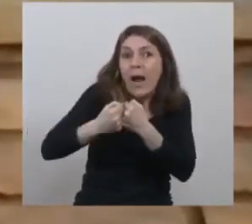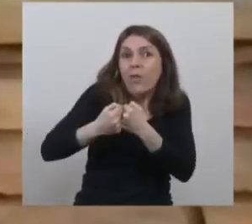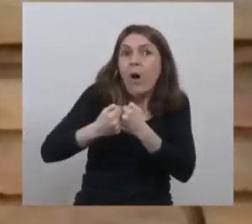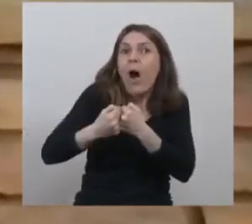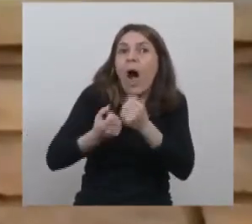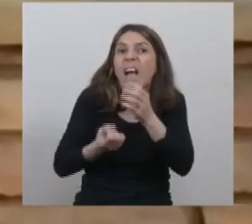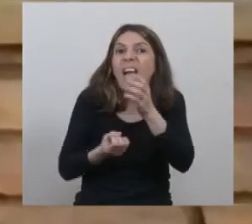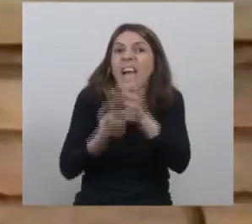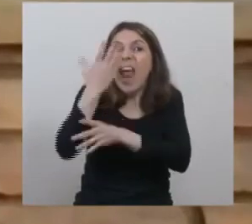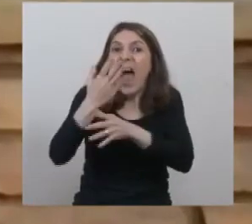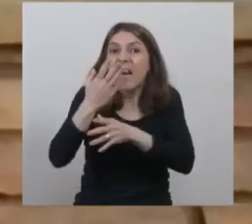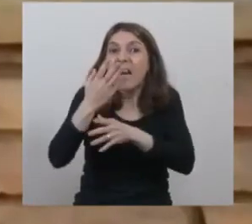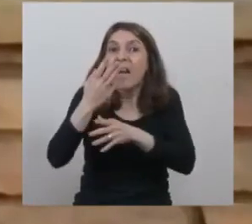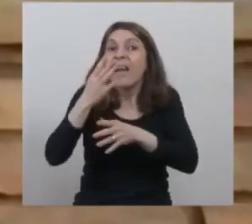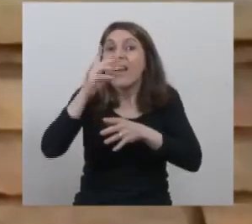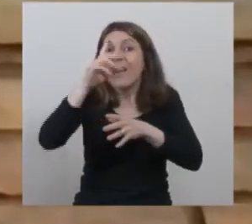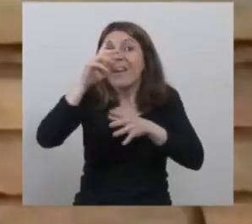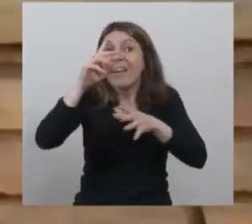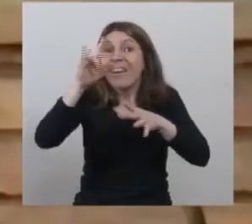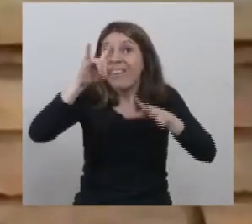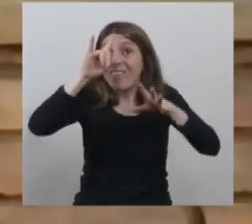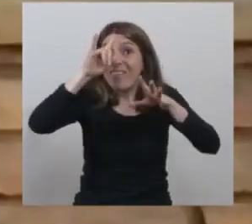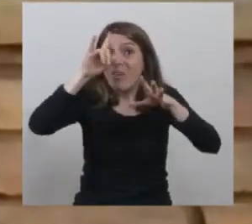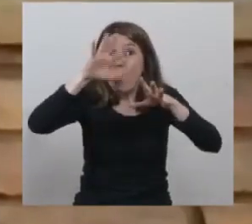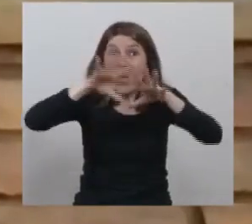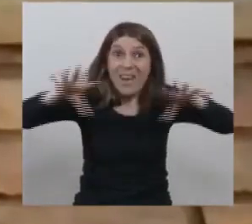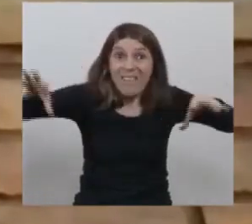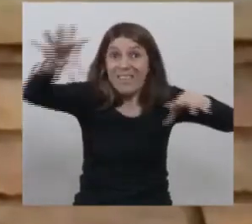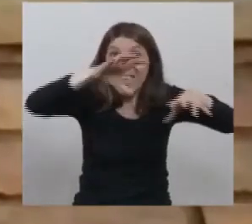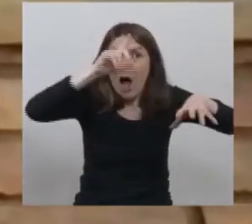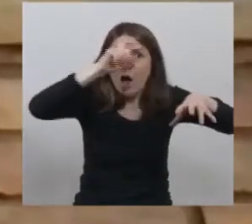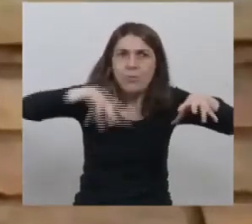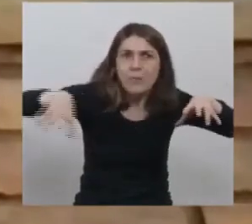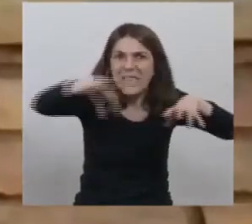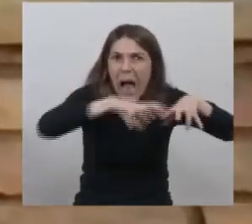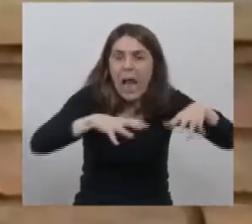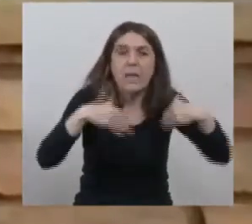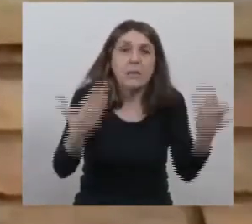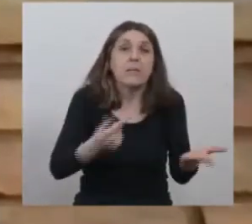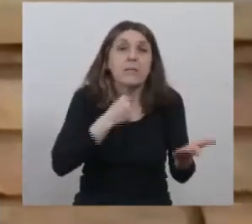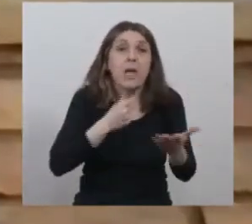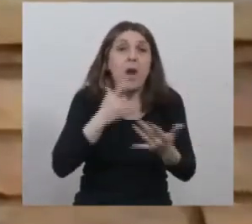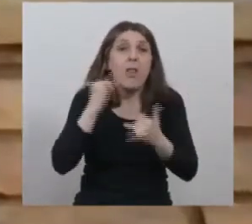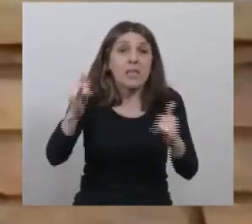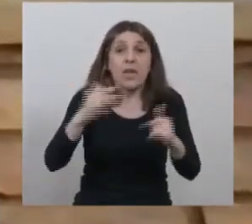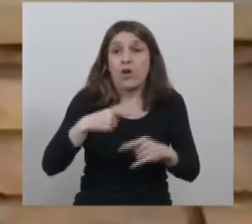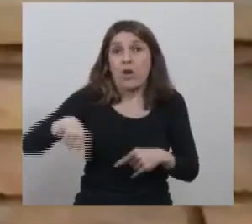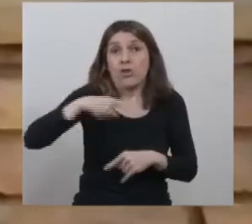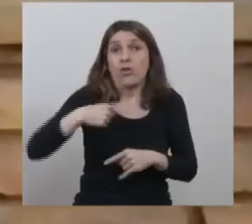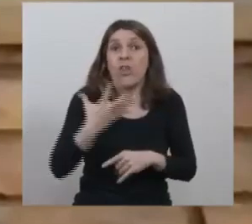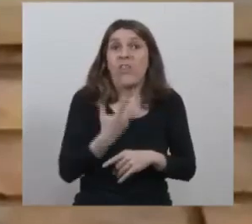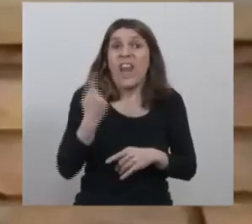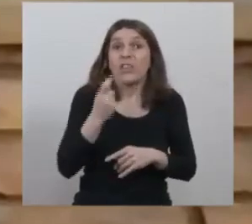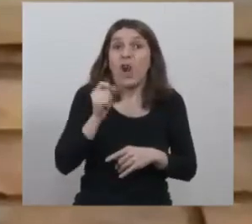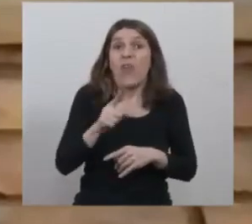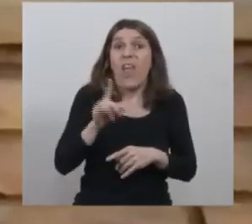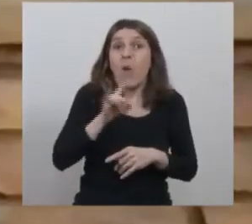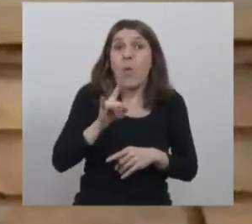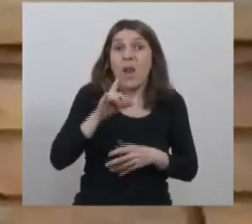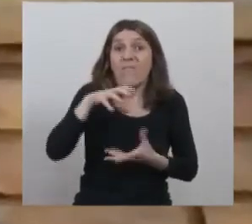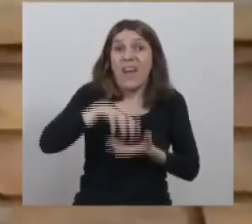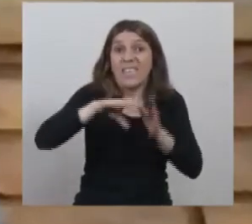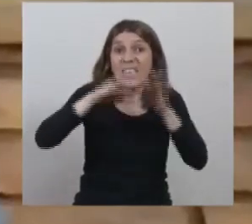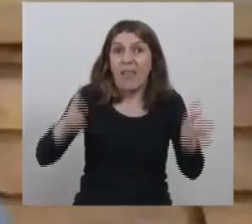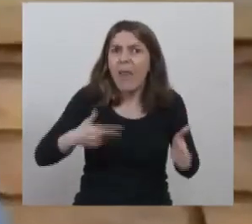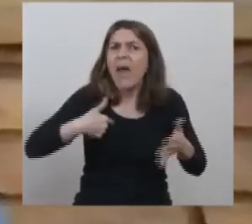hospitales universitarios. Y quería decirle, señor Presidente, que nosotros como rectores de las universidades somos conscientes